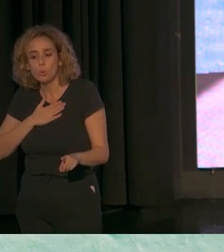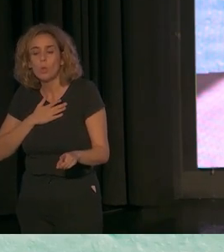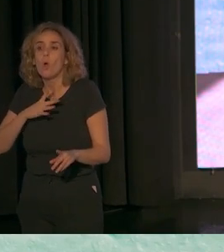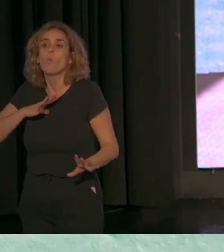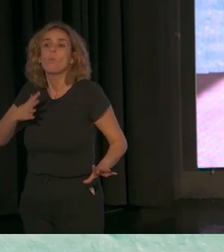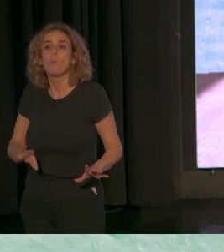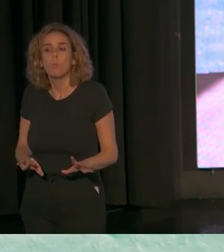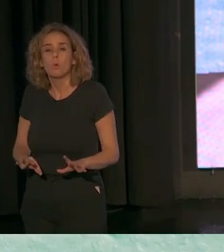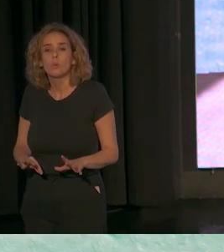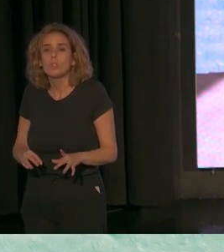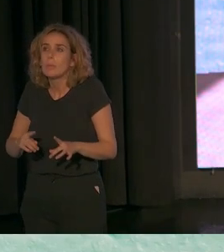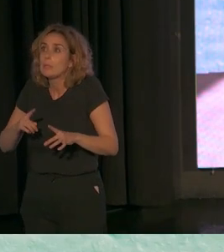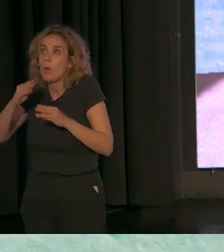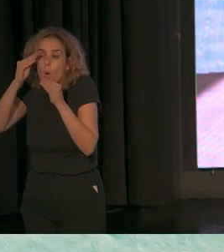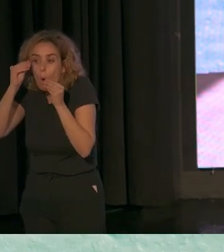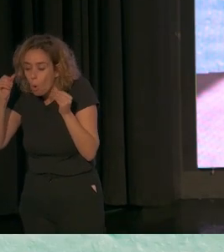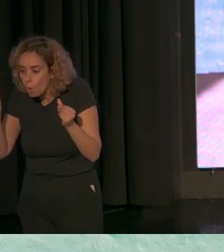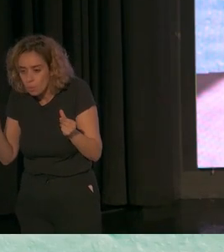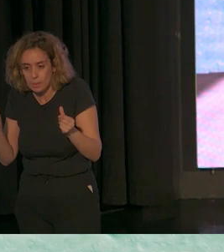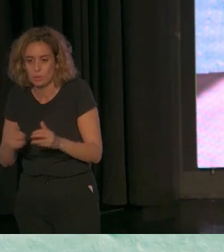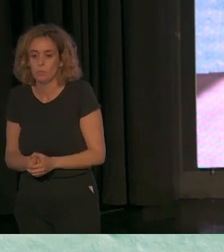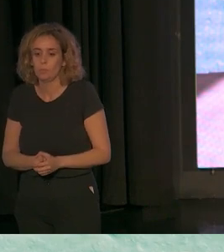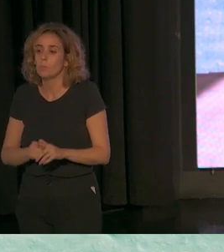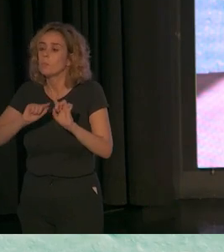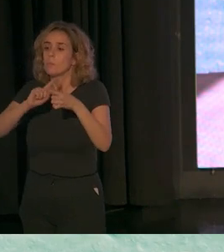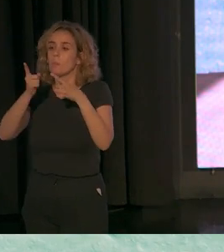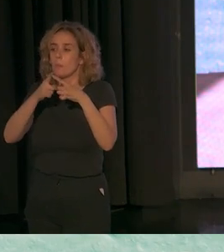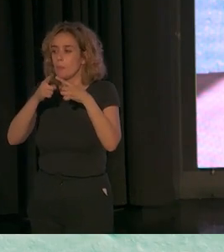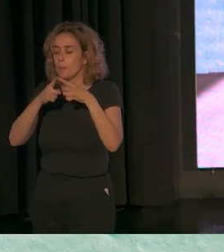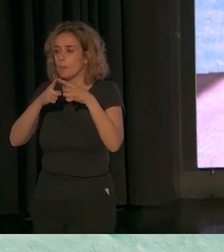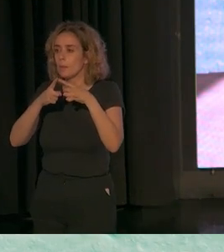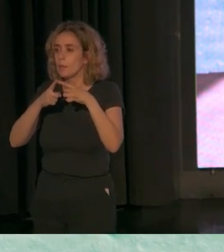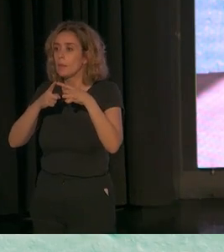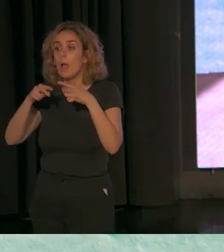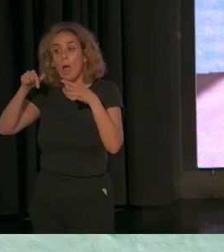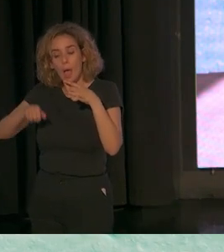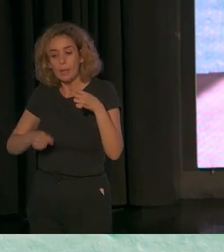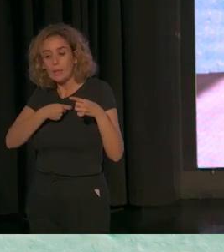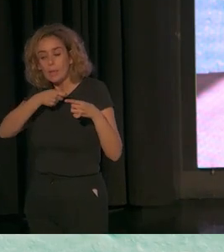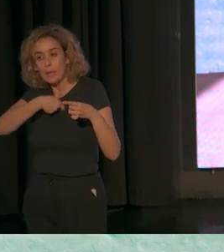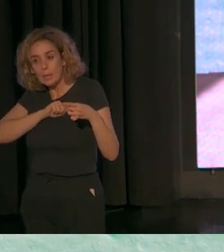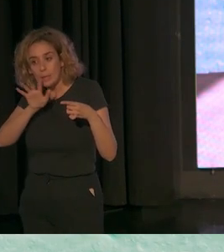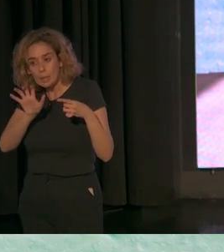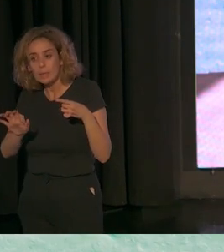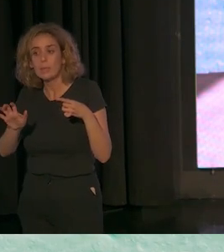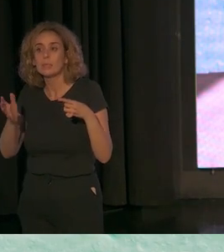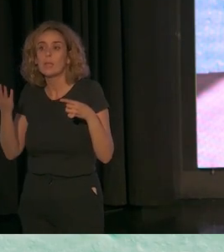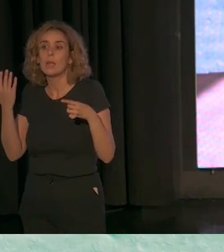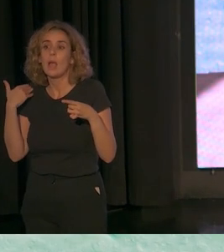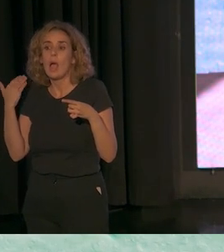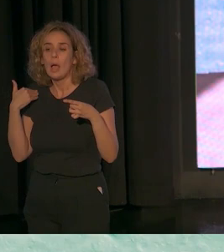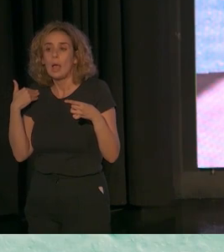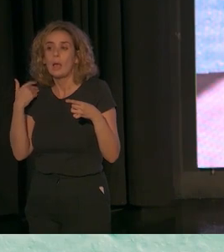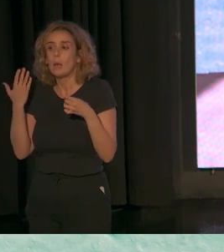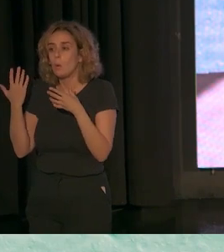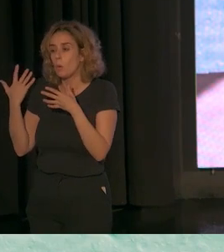posibles olvidos, cuatro actores. En primer lugar, hay que reconocer que en este país, lo que antes era FEATS y